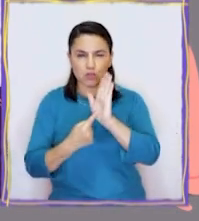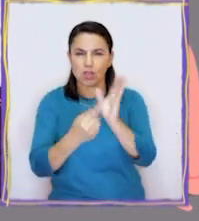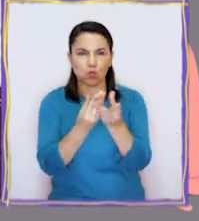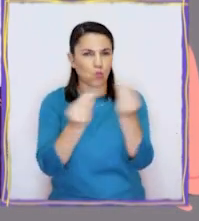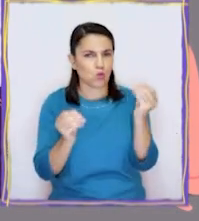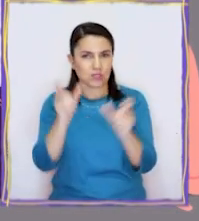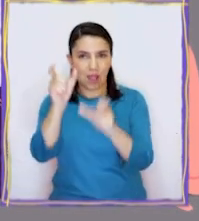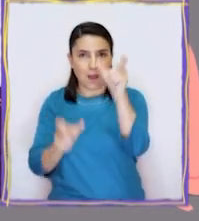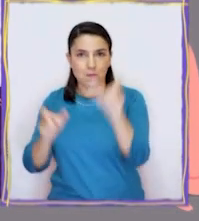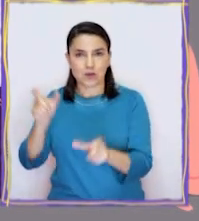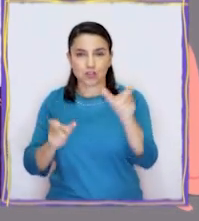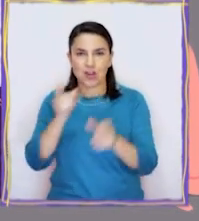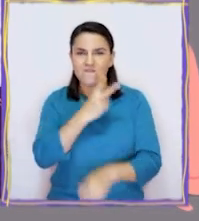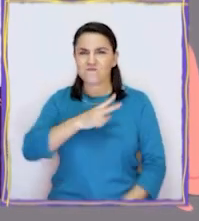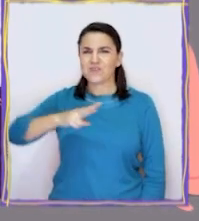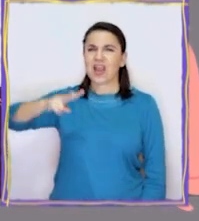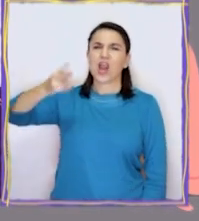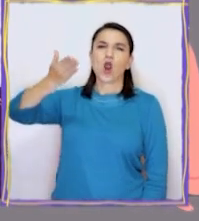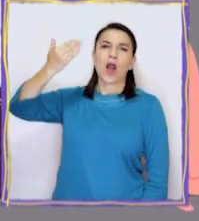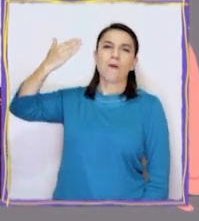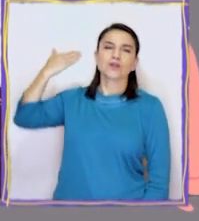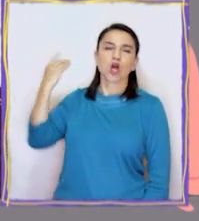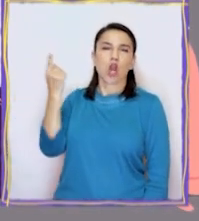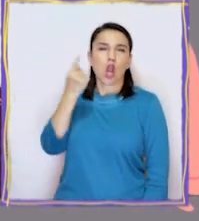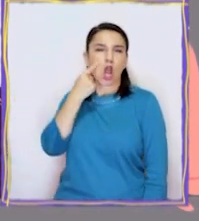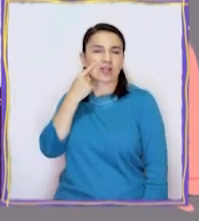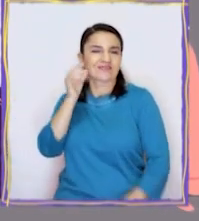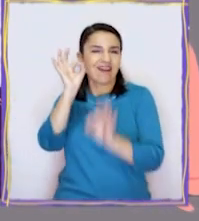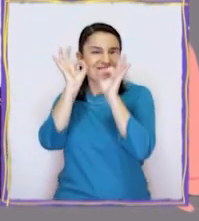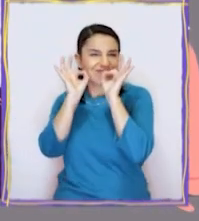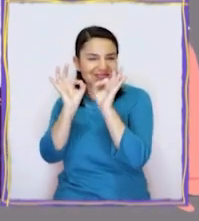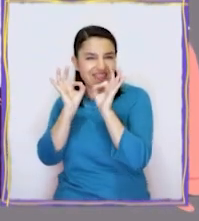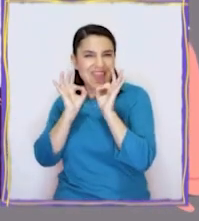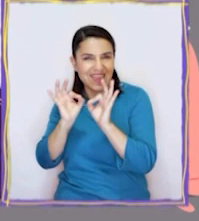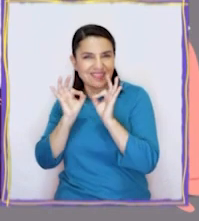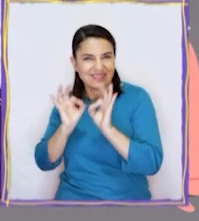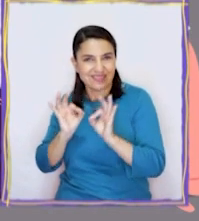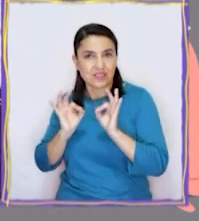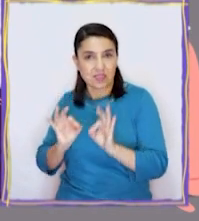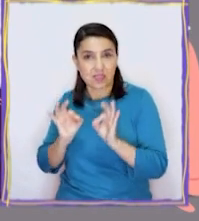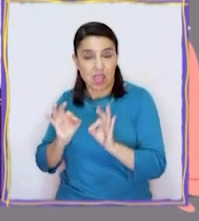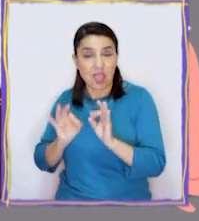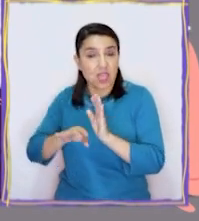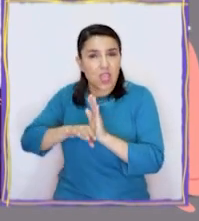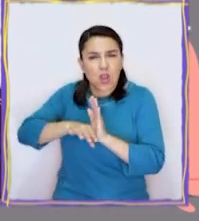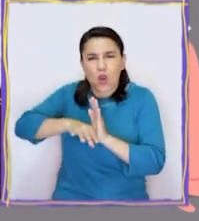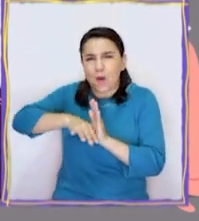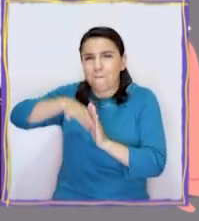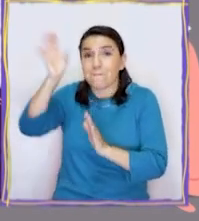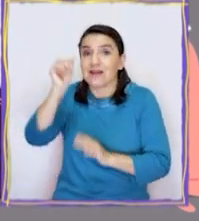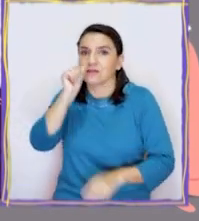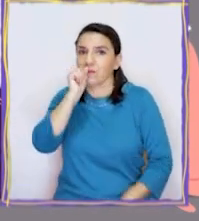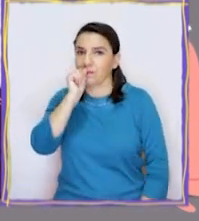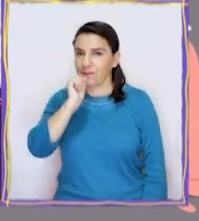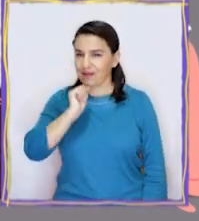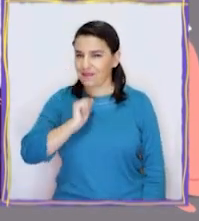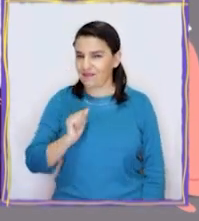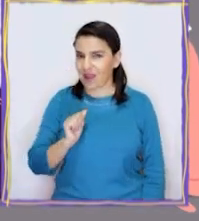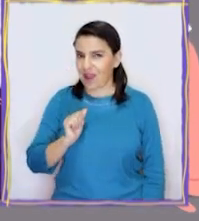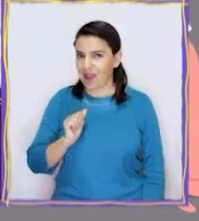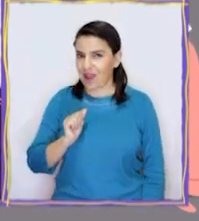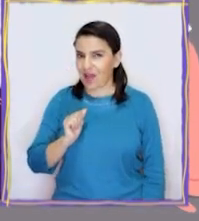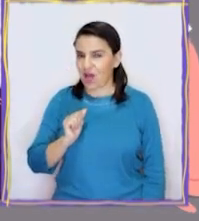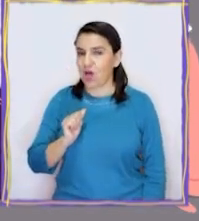a muchos personajes que viajaron al pasado y conocieron en detalle, cara a cara, lo más íntimo,